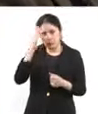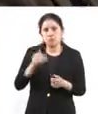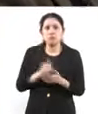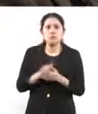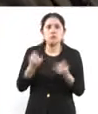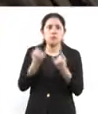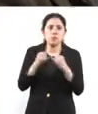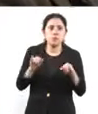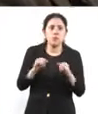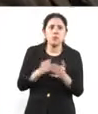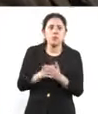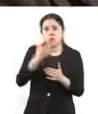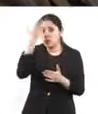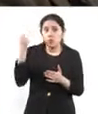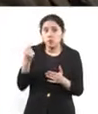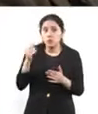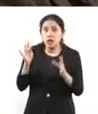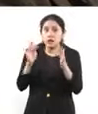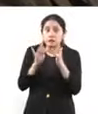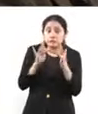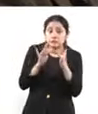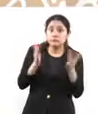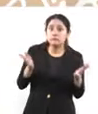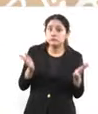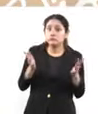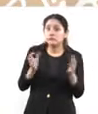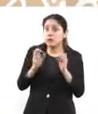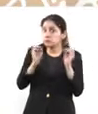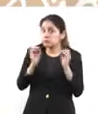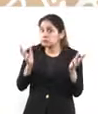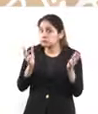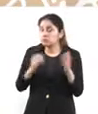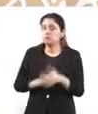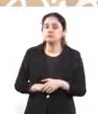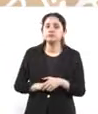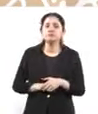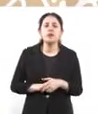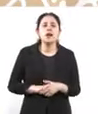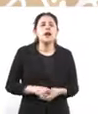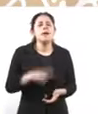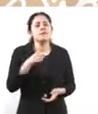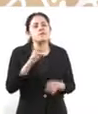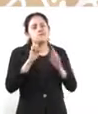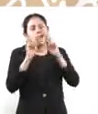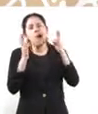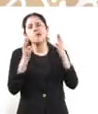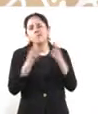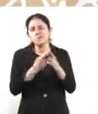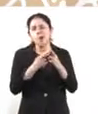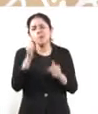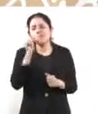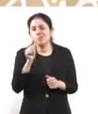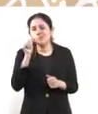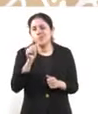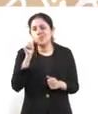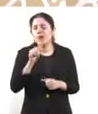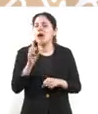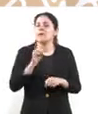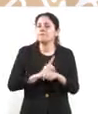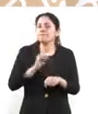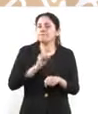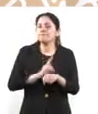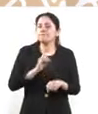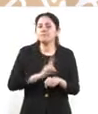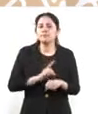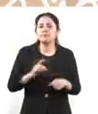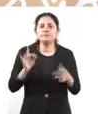se han comunicado con ustedes o hasta ahorita no ha ocurrido. Tenemos una reunión permanente y una relación permanente